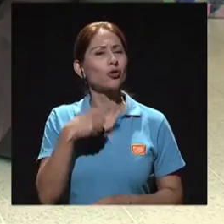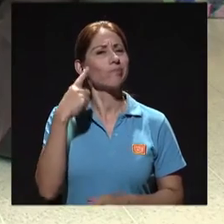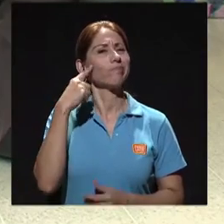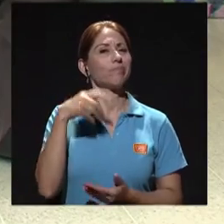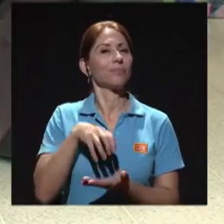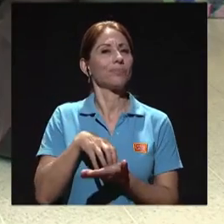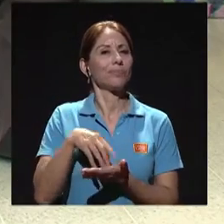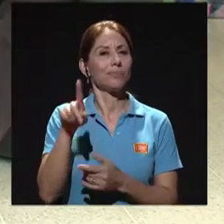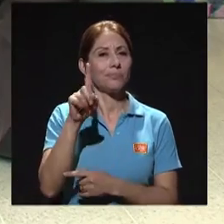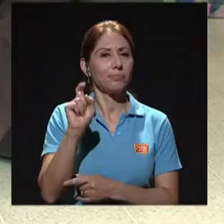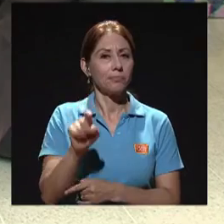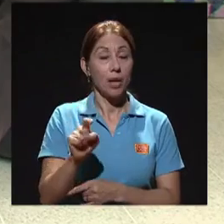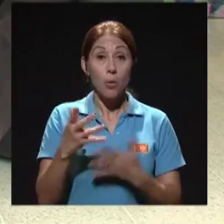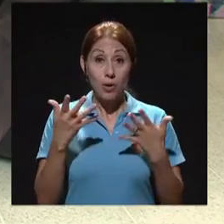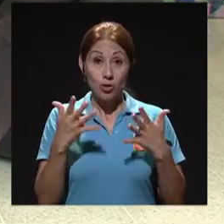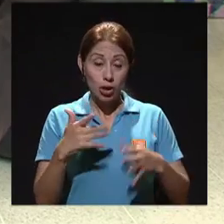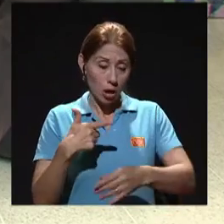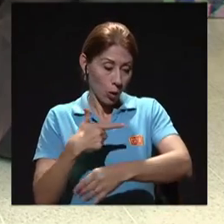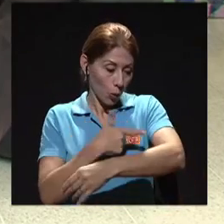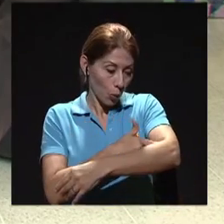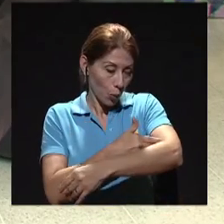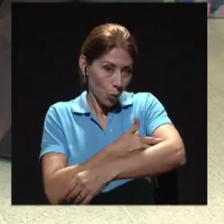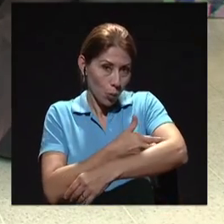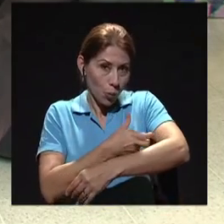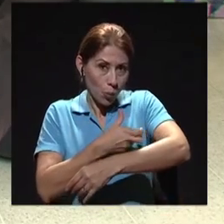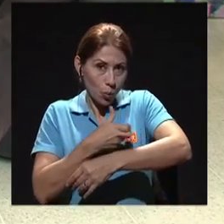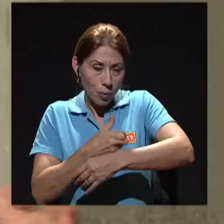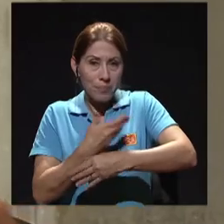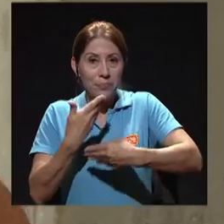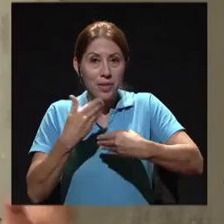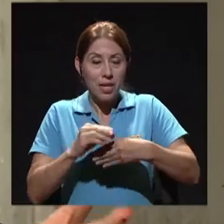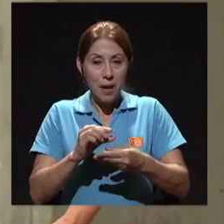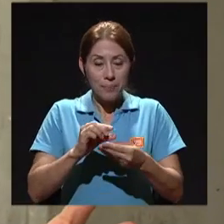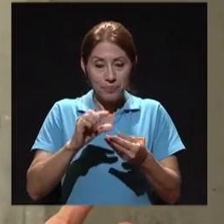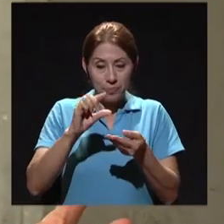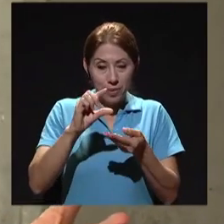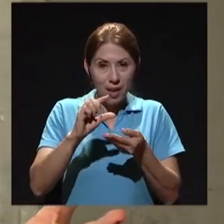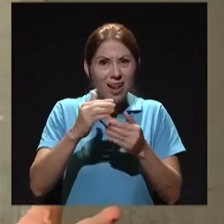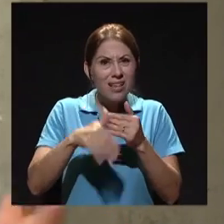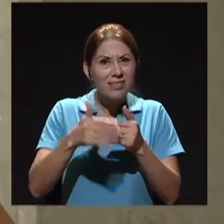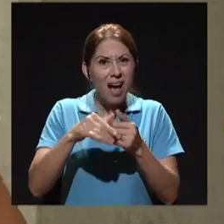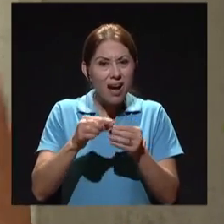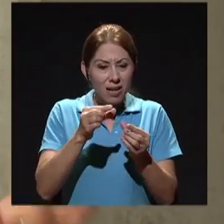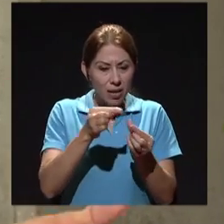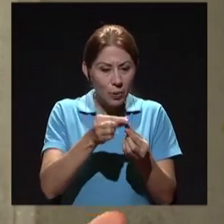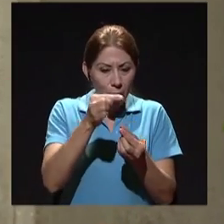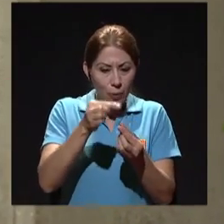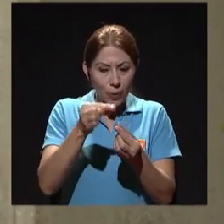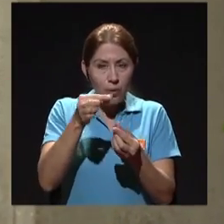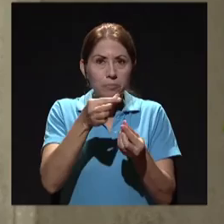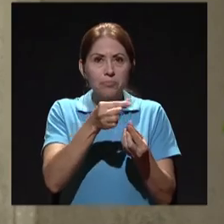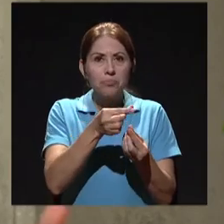Una vez que nos toman la sangre y que llevan los tubitos de colores, ¿qué pasa con esa muestra? ¿Cuánto dura ese análisis? ¿Y qué